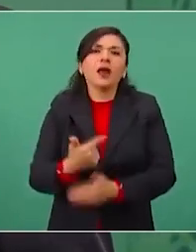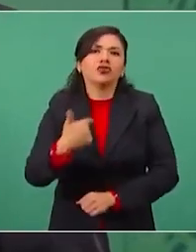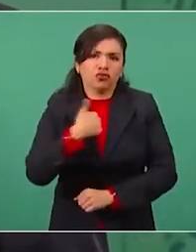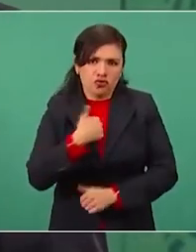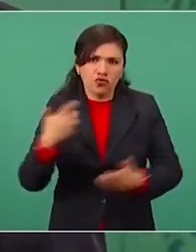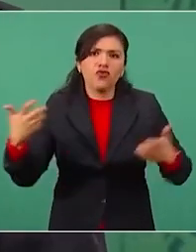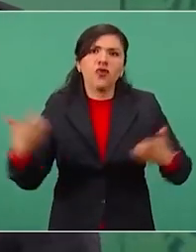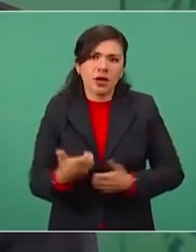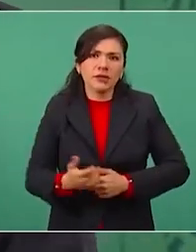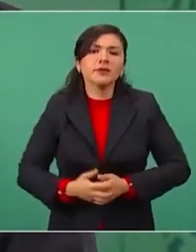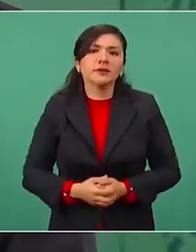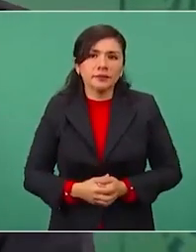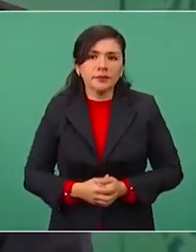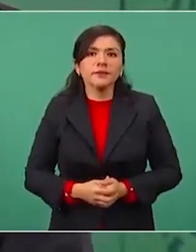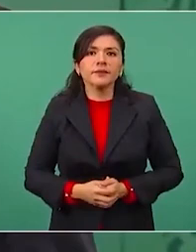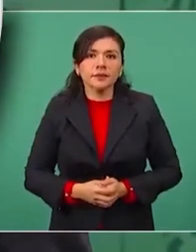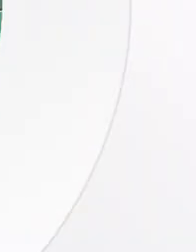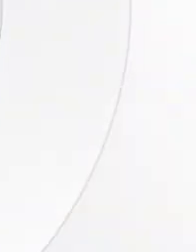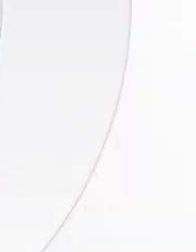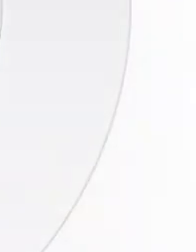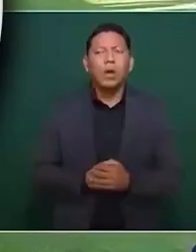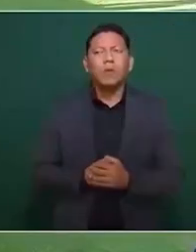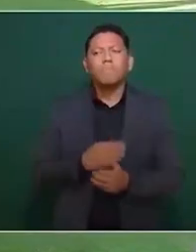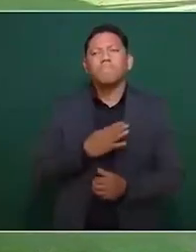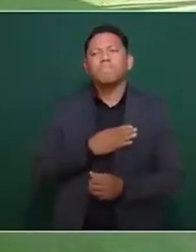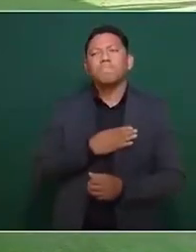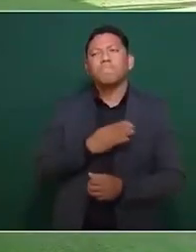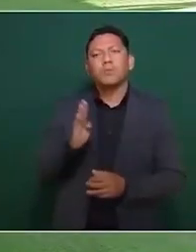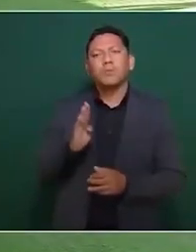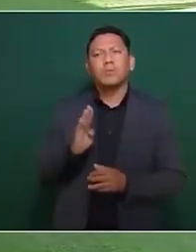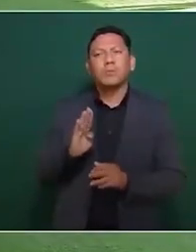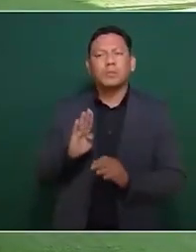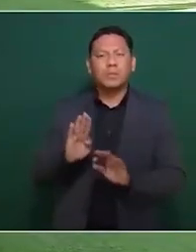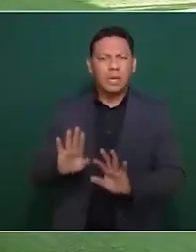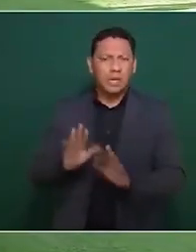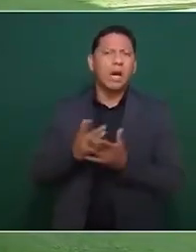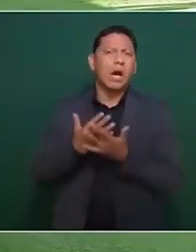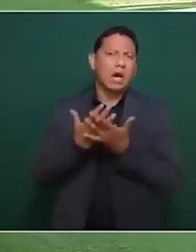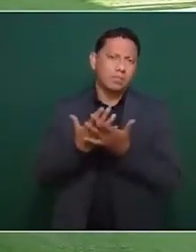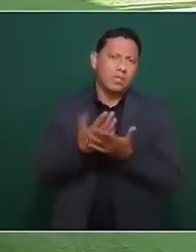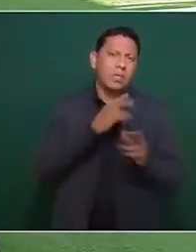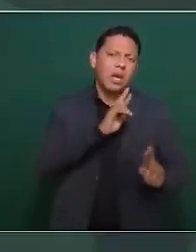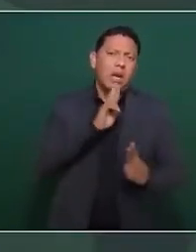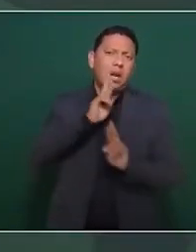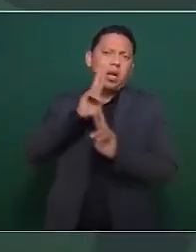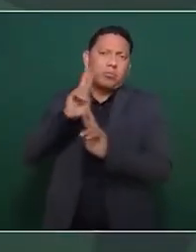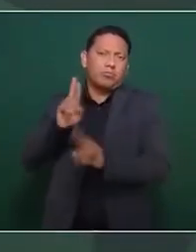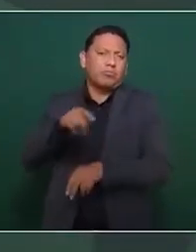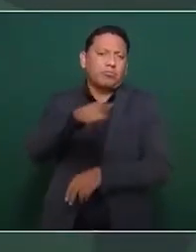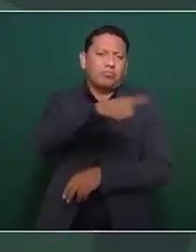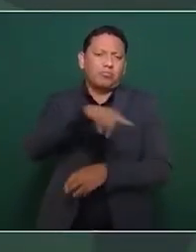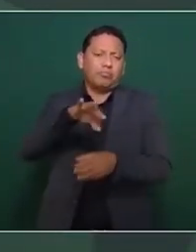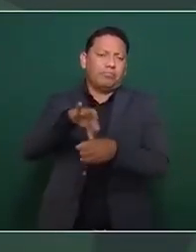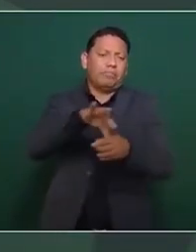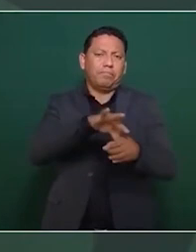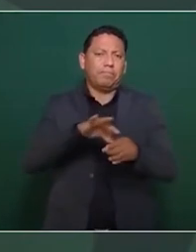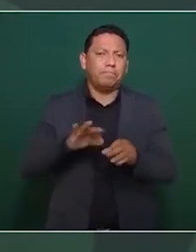de parar el operativo hay que esperar el resultado de la votación